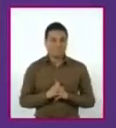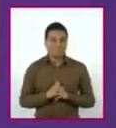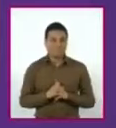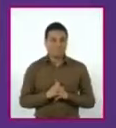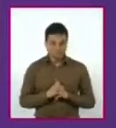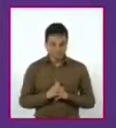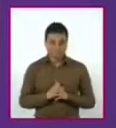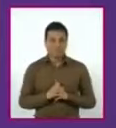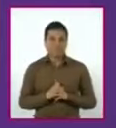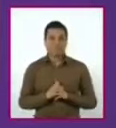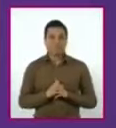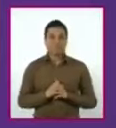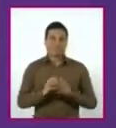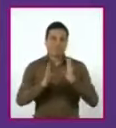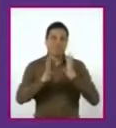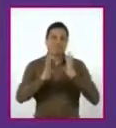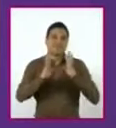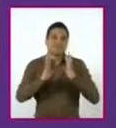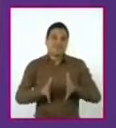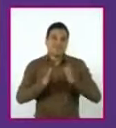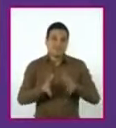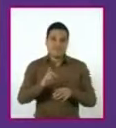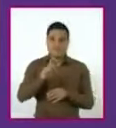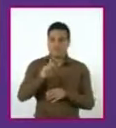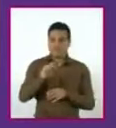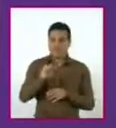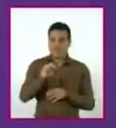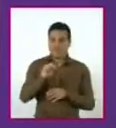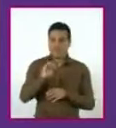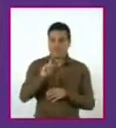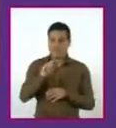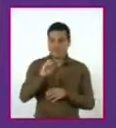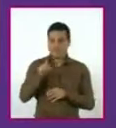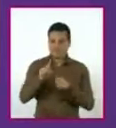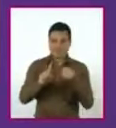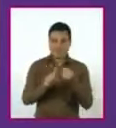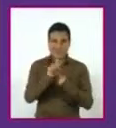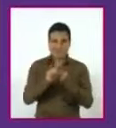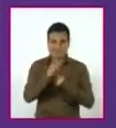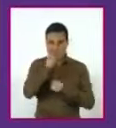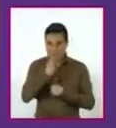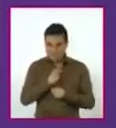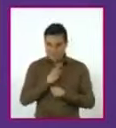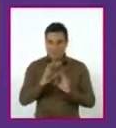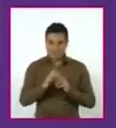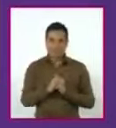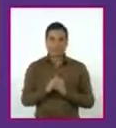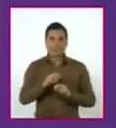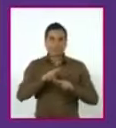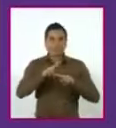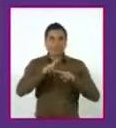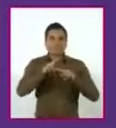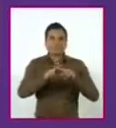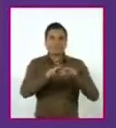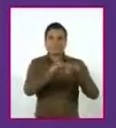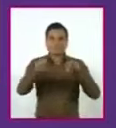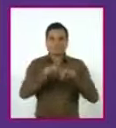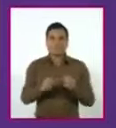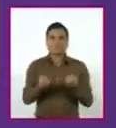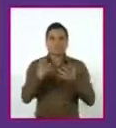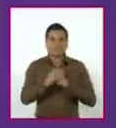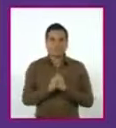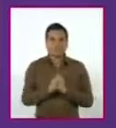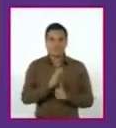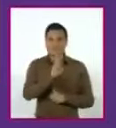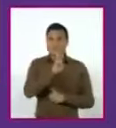Concluyendo el problema que nos mandó Danielito, podemos decir que el número de butacas por fila son b